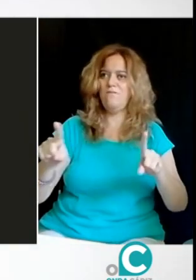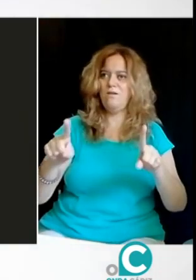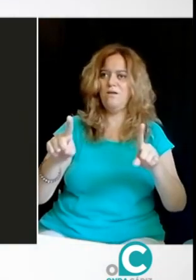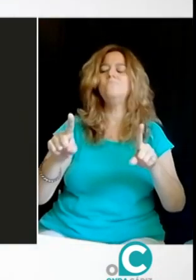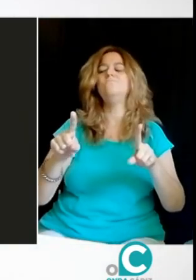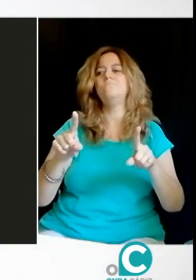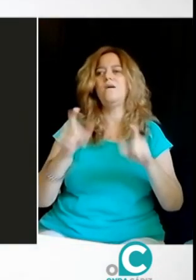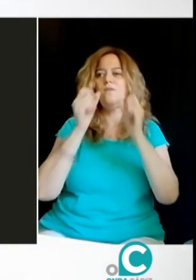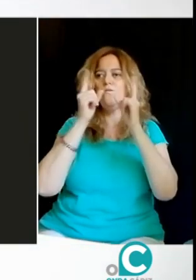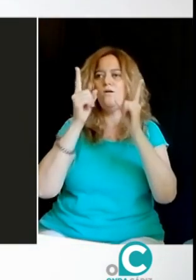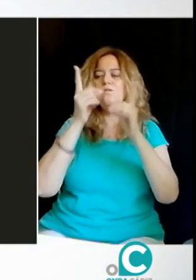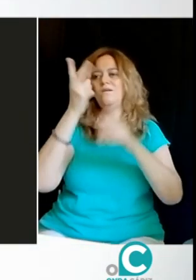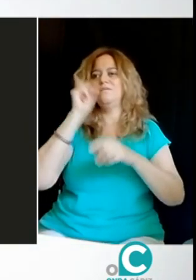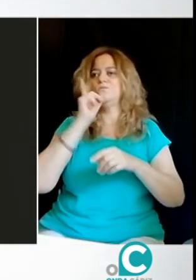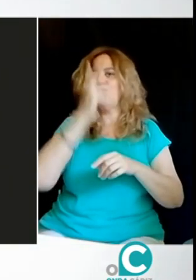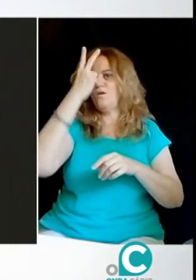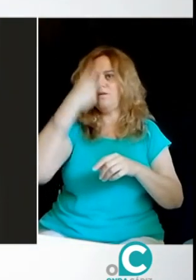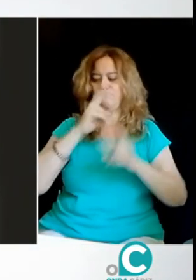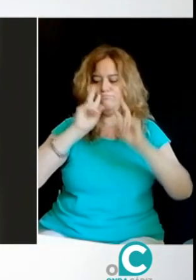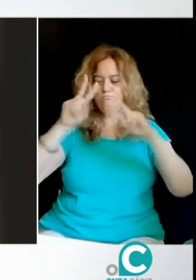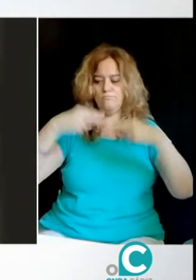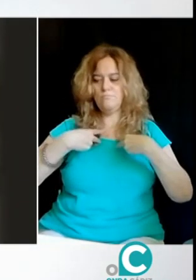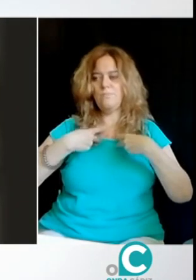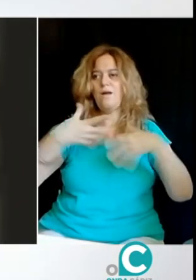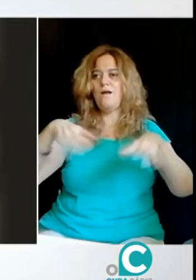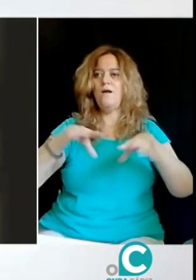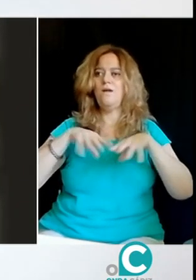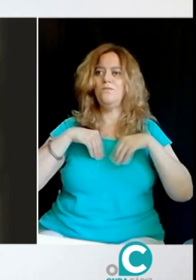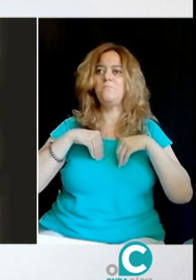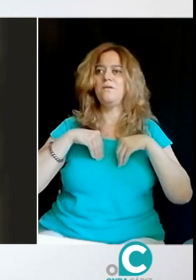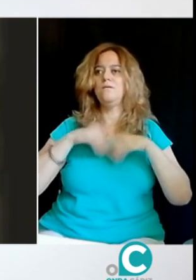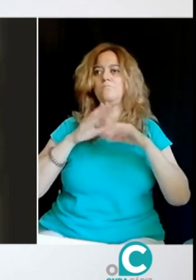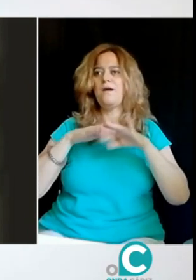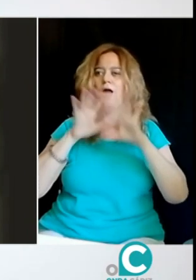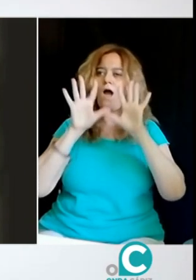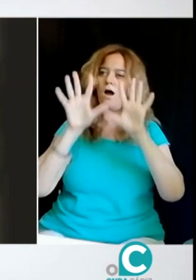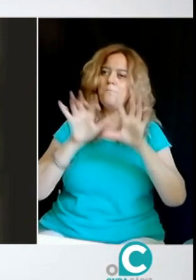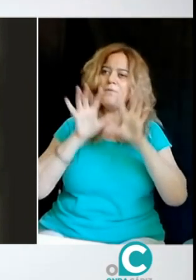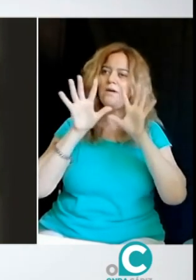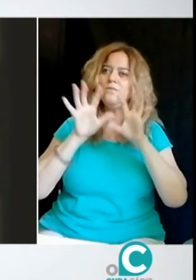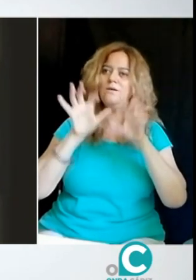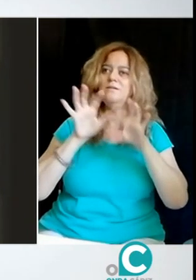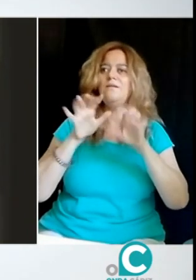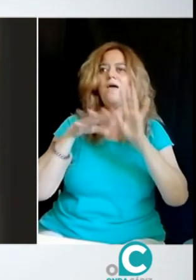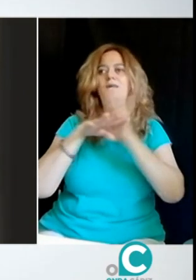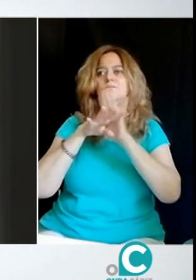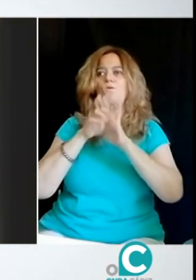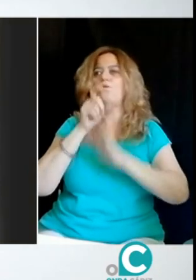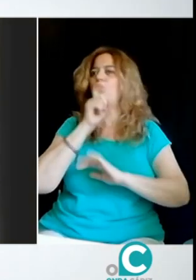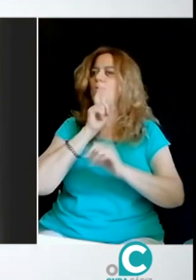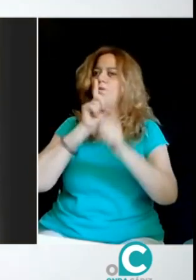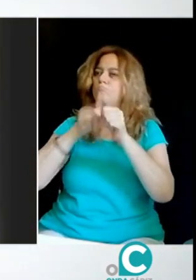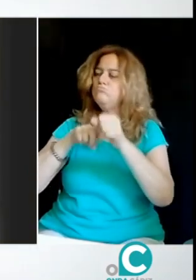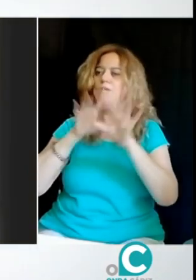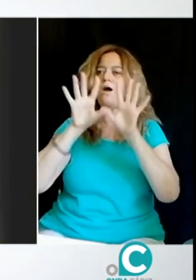un ambiente, ¿no?, donde yo veía y soy diferente a otra persona sordociega que no me ha visto, por